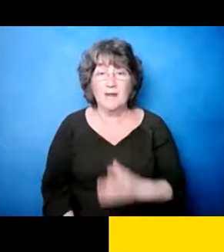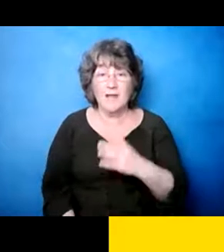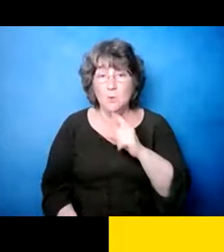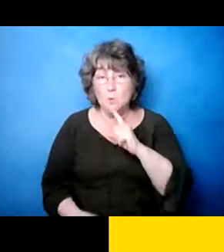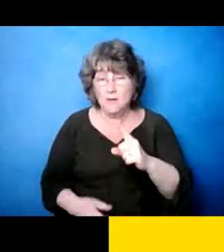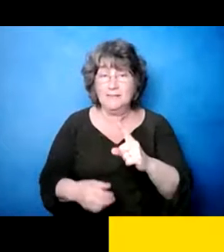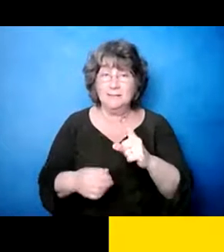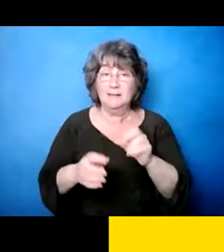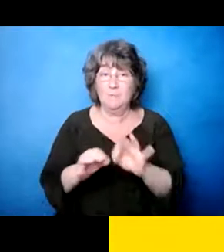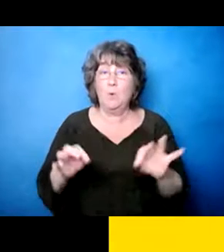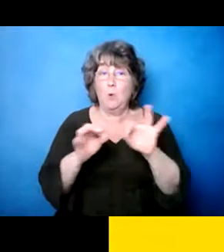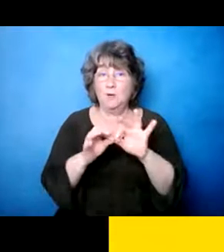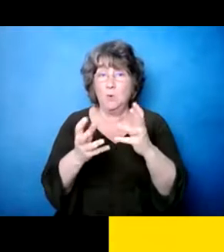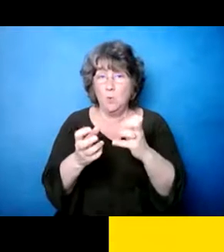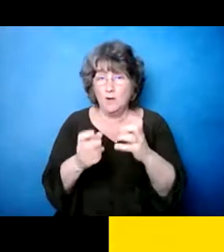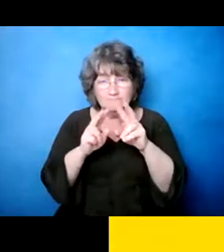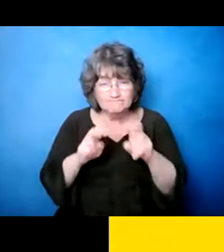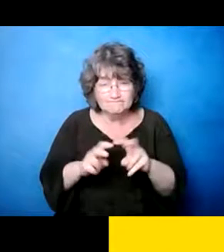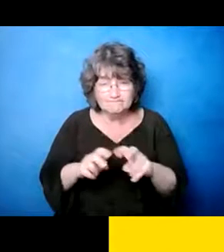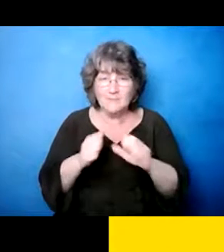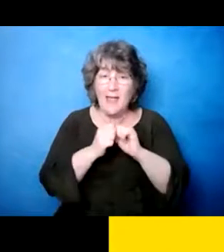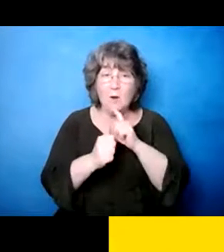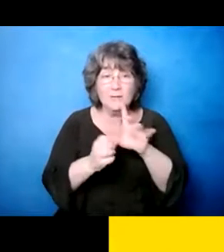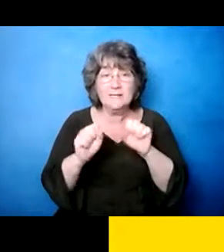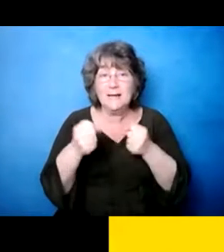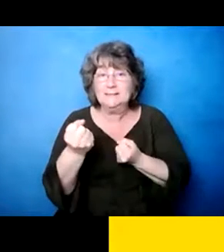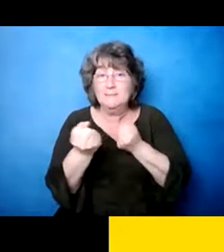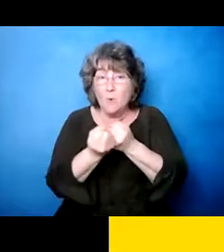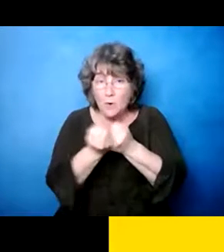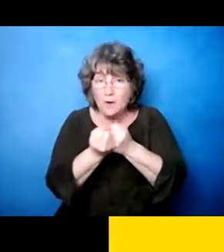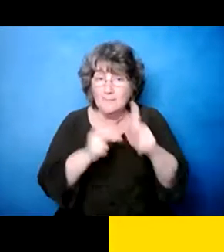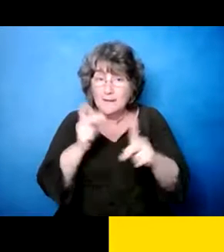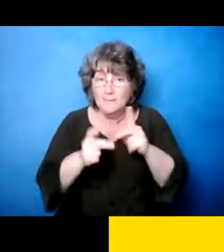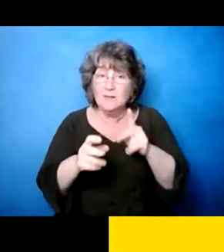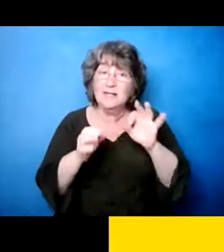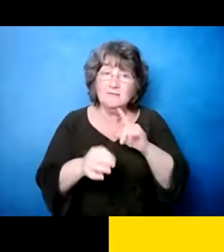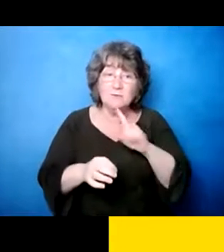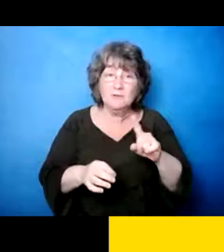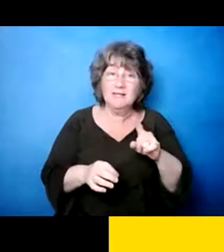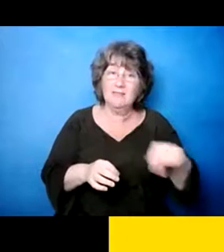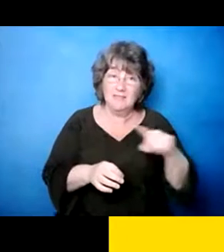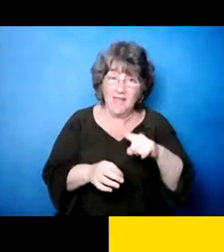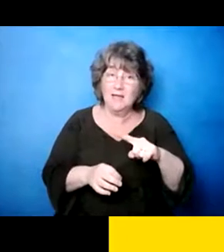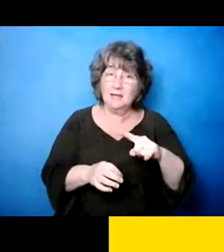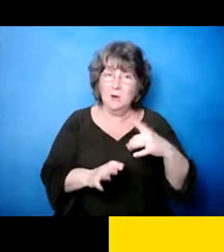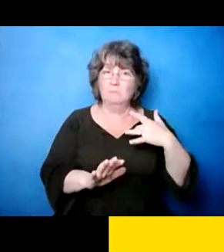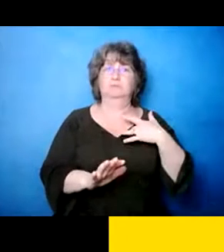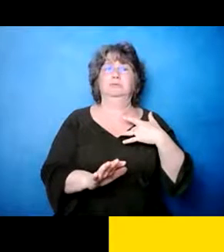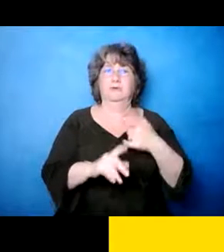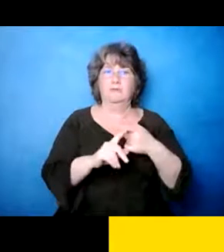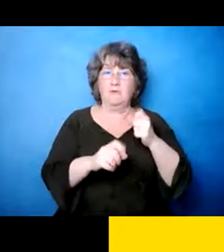y que apoyos han sido, eh,